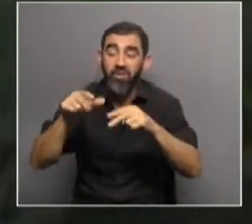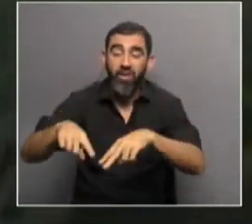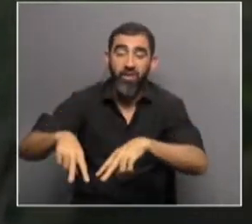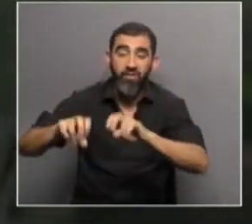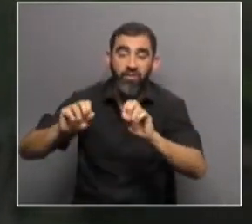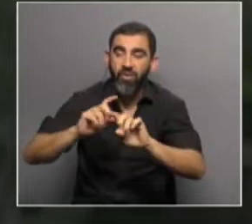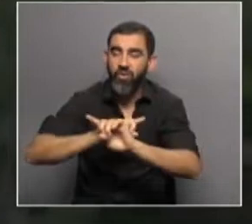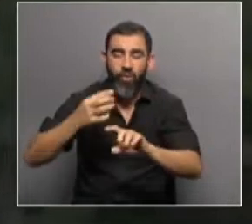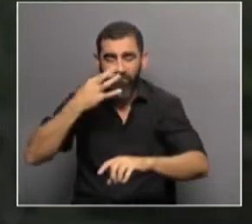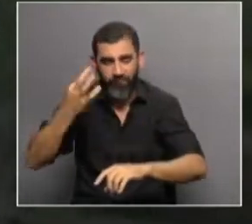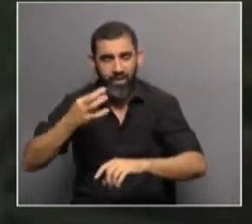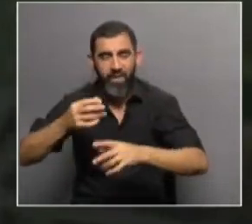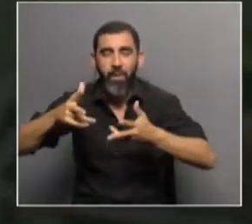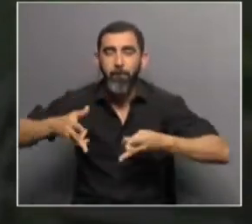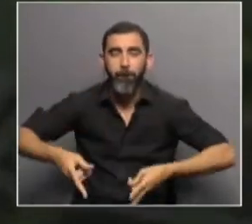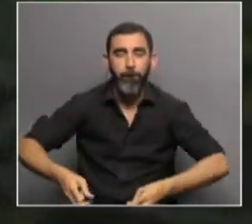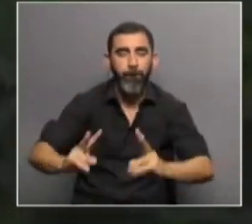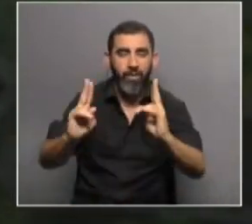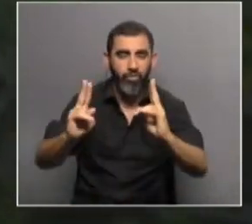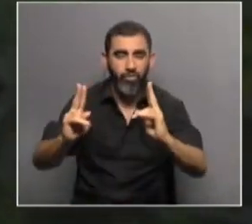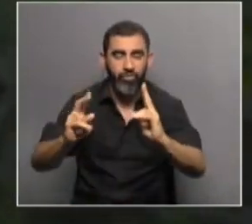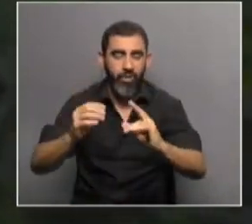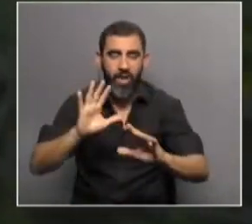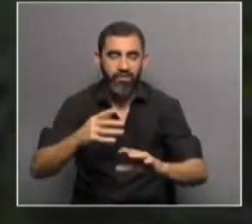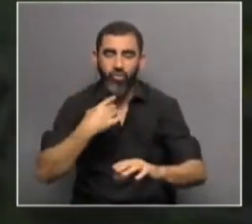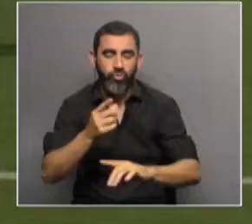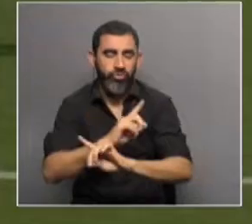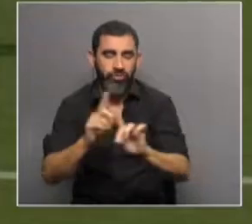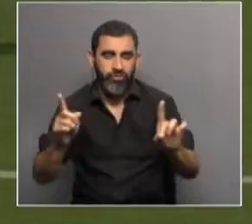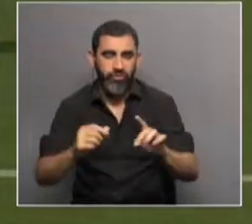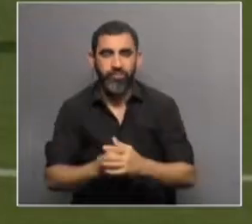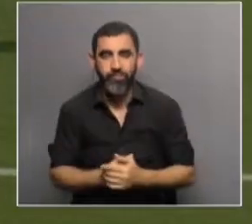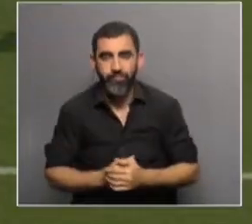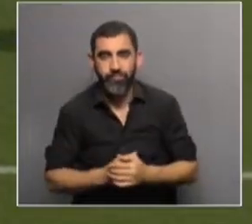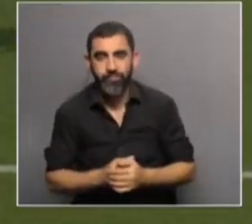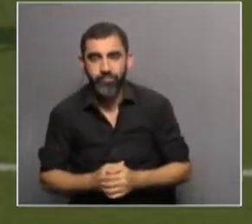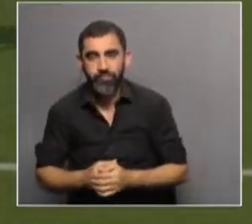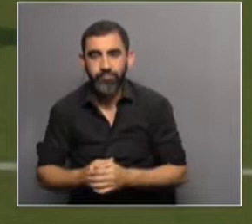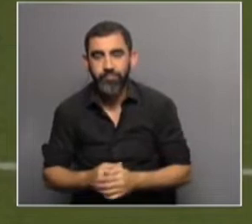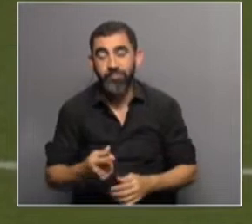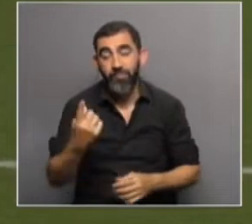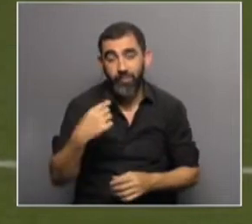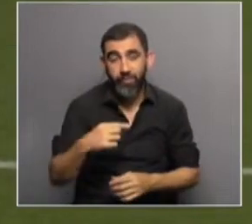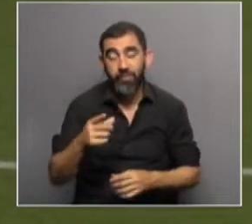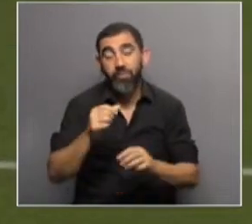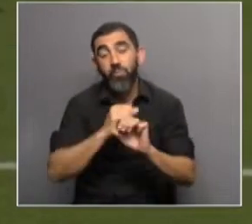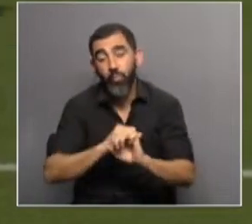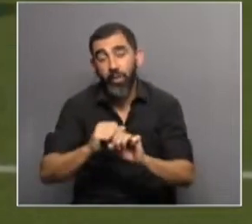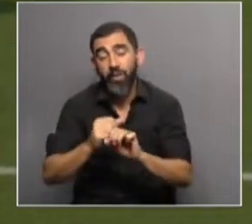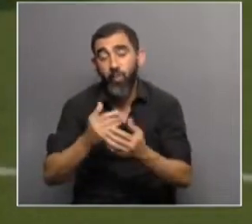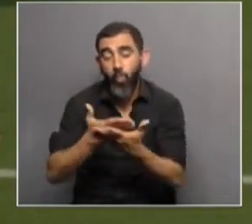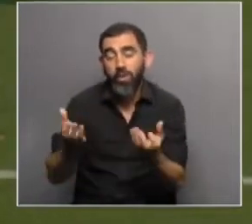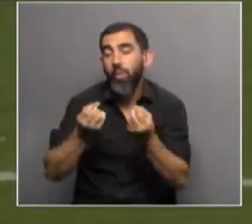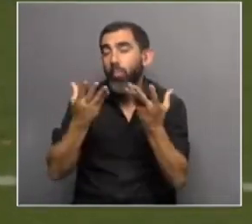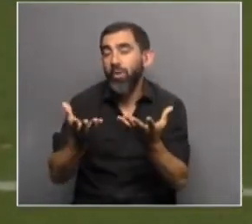no cumplían con el método hipotético-aductivo, es decir, que no cumplían con el método científico. Por lo tanto, eso puede responder a